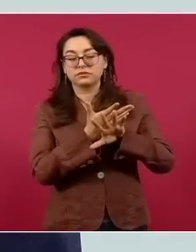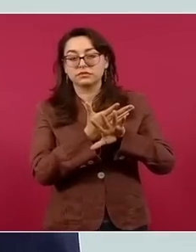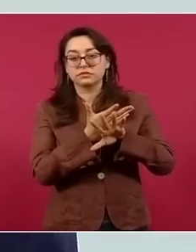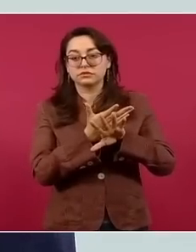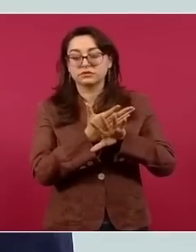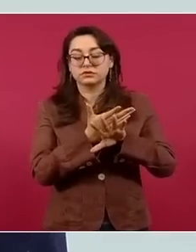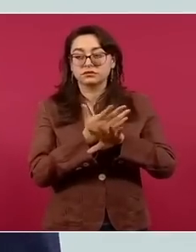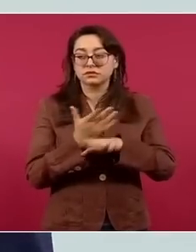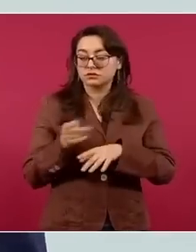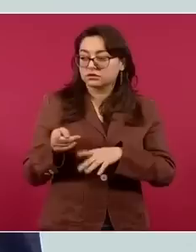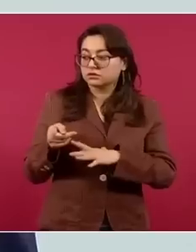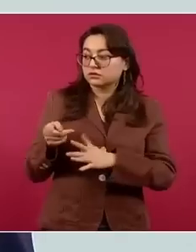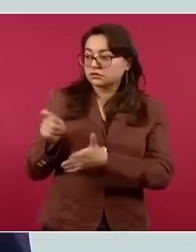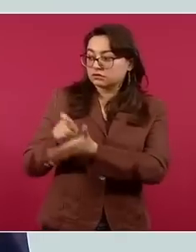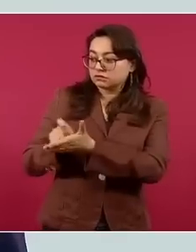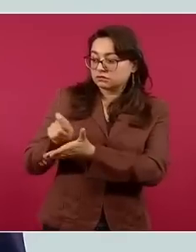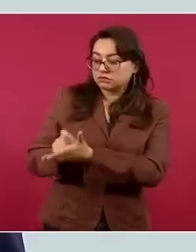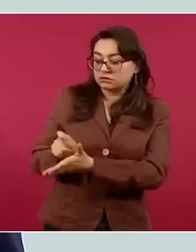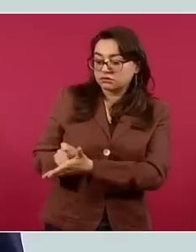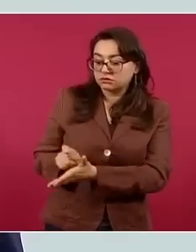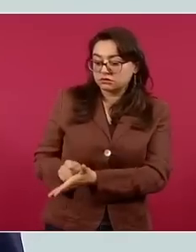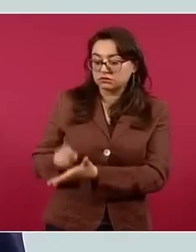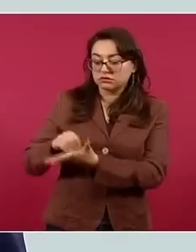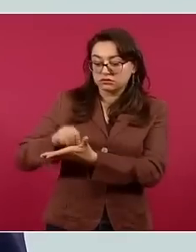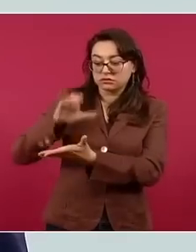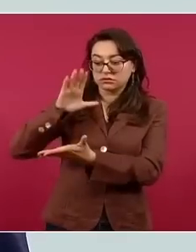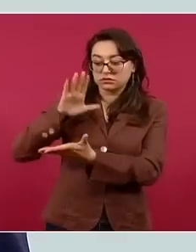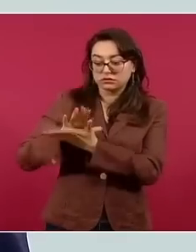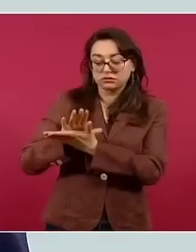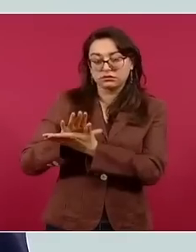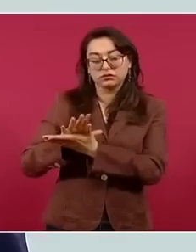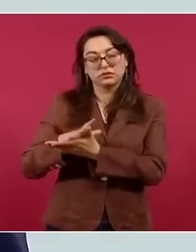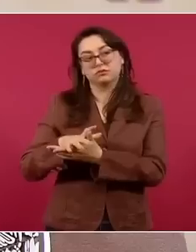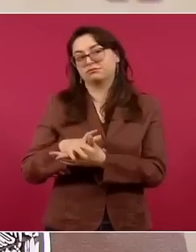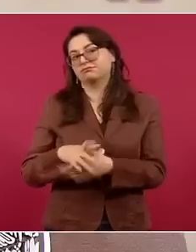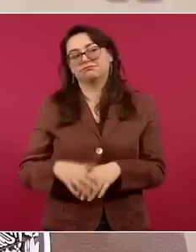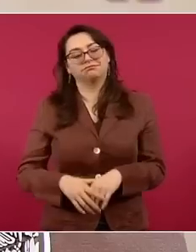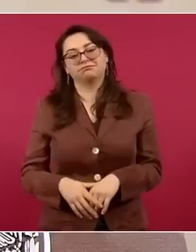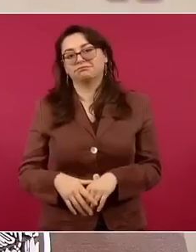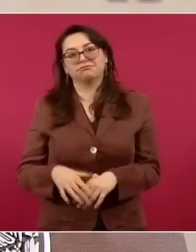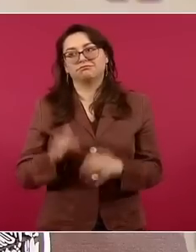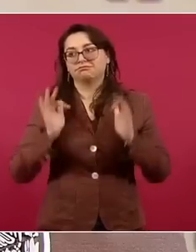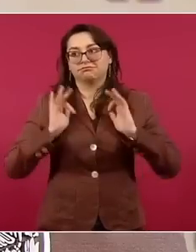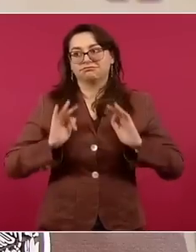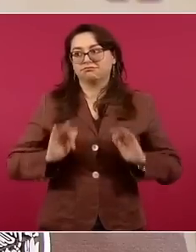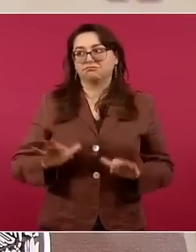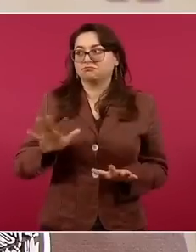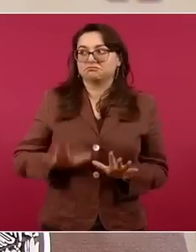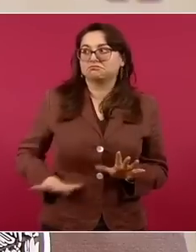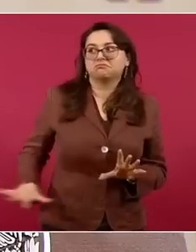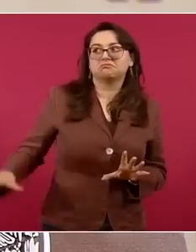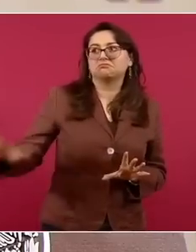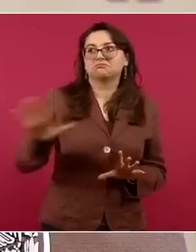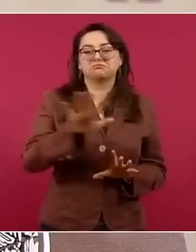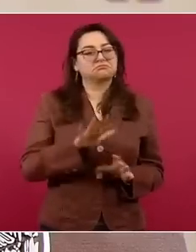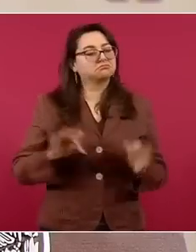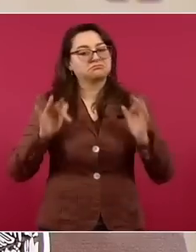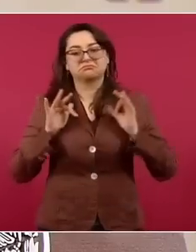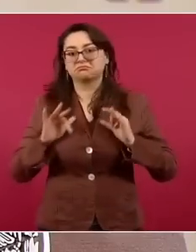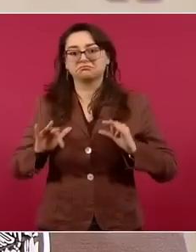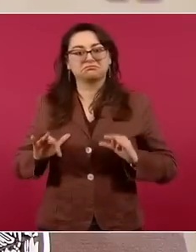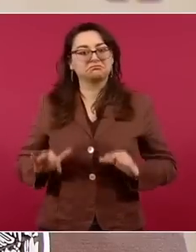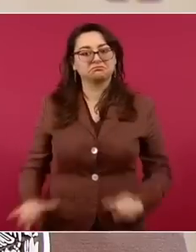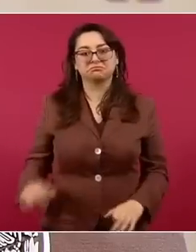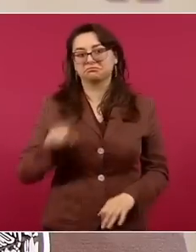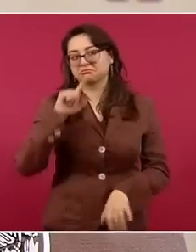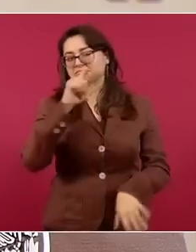con el enorme problema de salud pública que tiene Estados Unidos en este abuso de fentanilo. Y